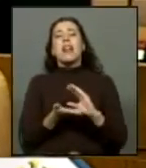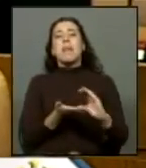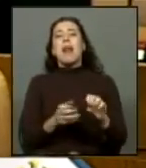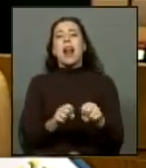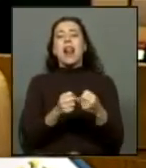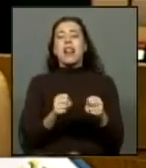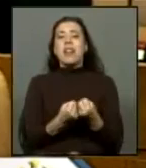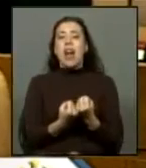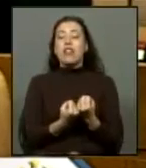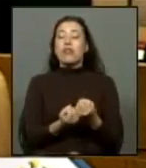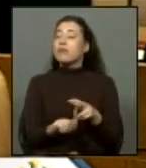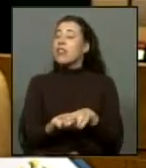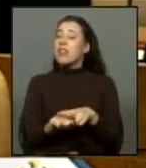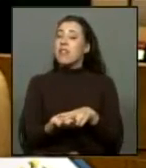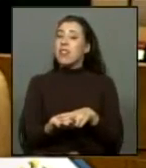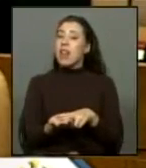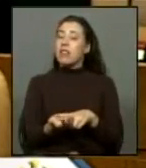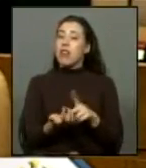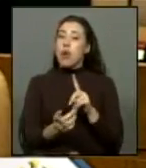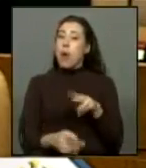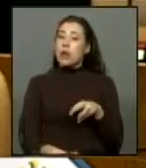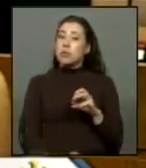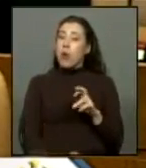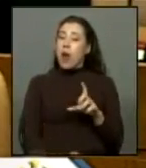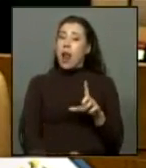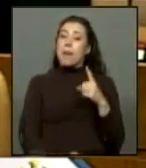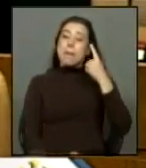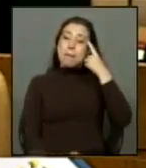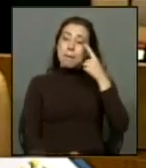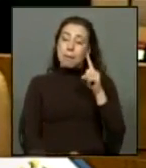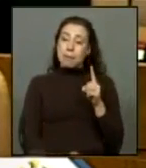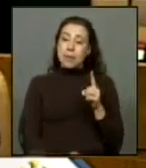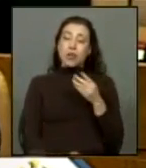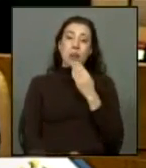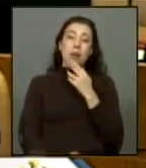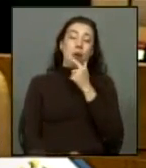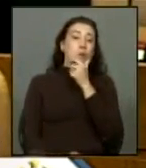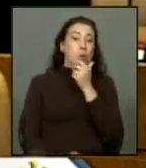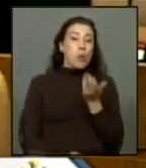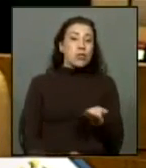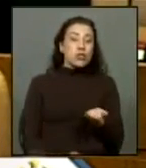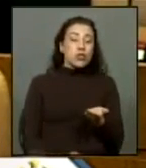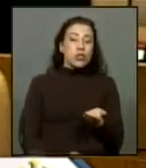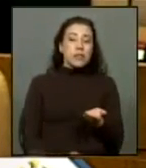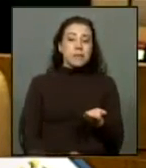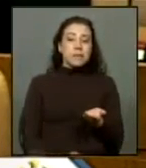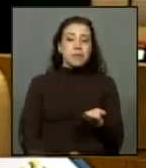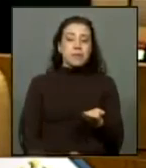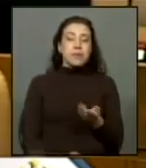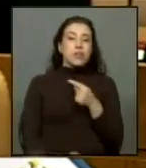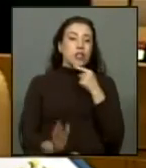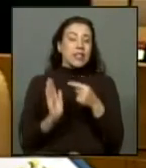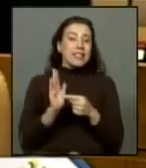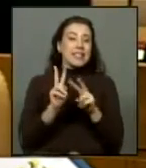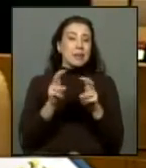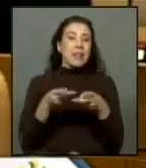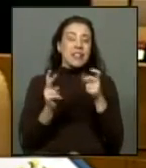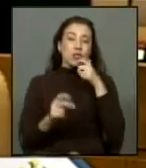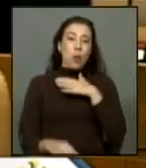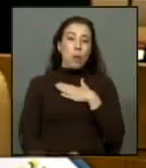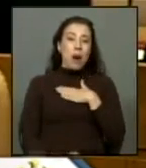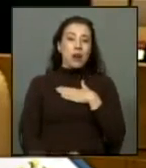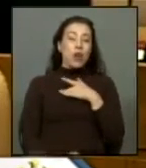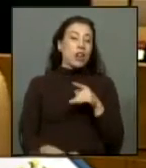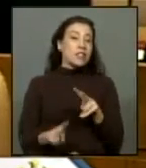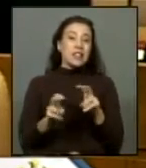daño causado francamente es inmoral pero aparte de ser inmoral cuestiona la lógica misma de la doctrina de los derechos humanos principios que hoy